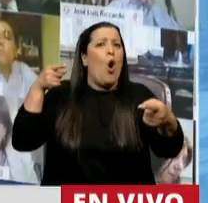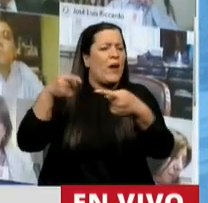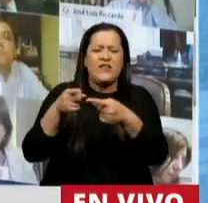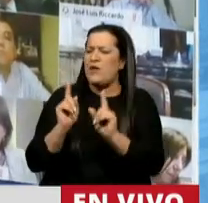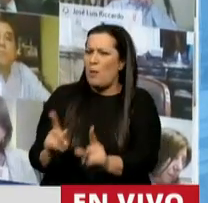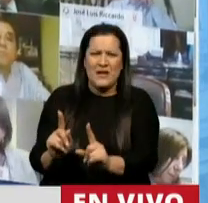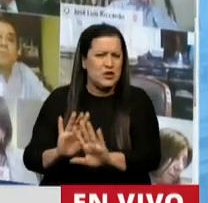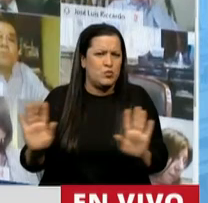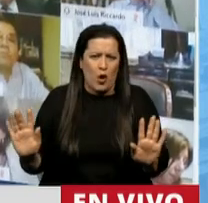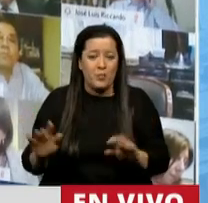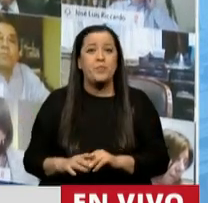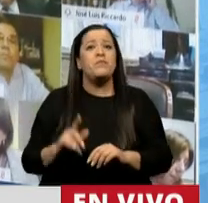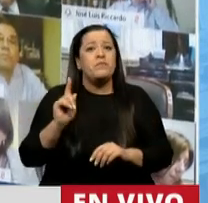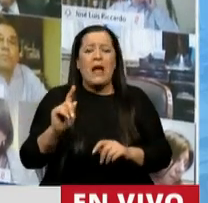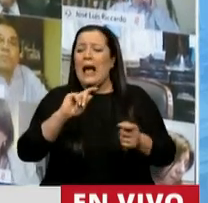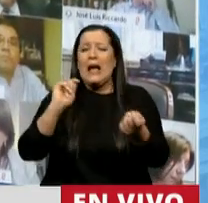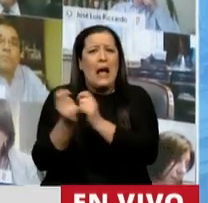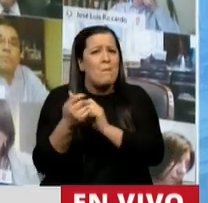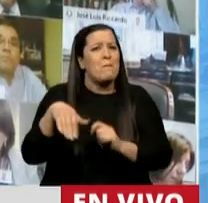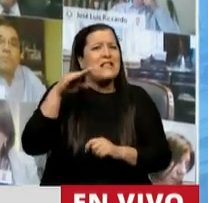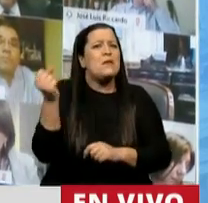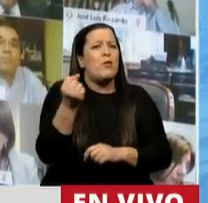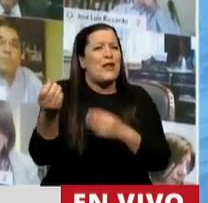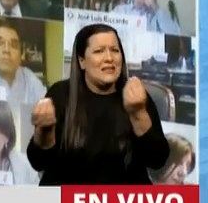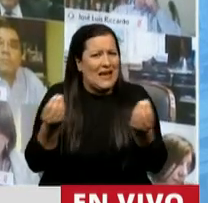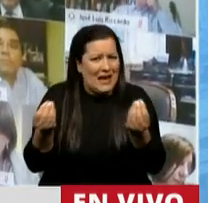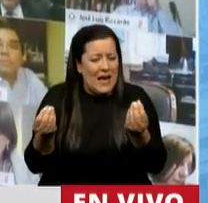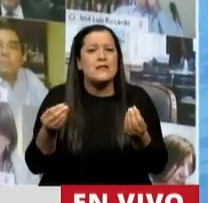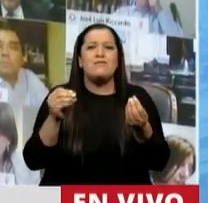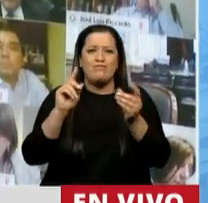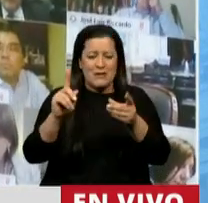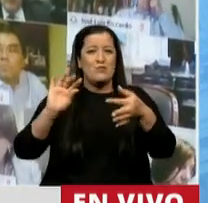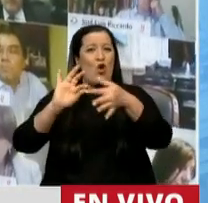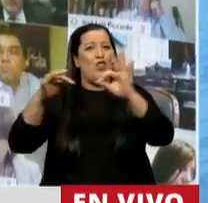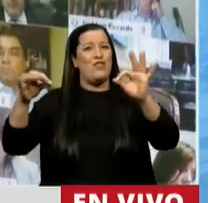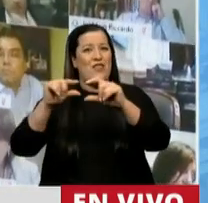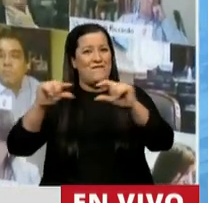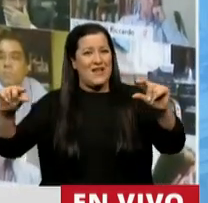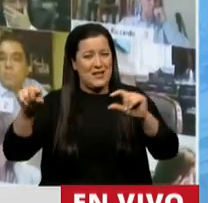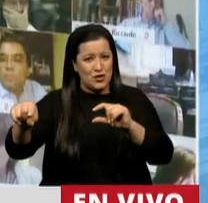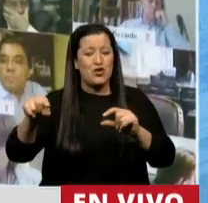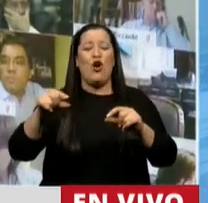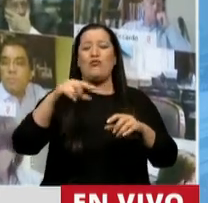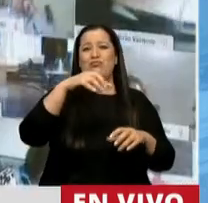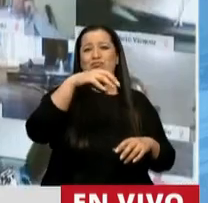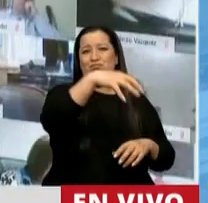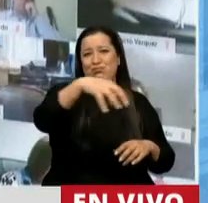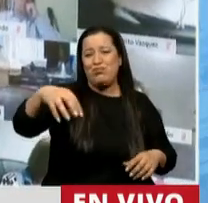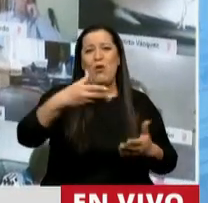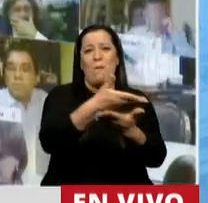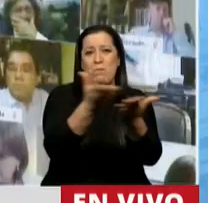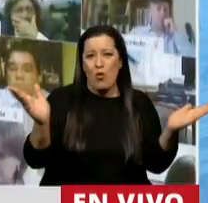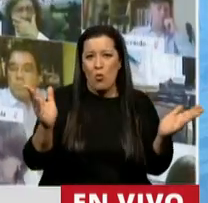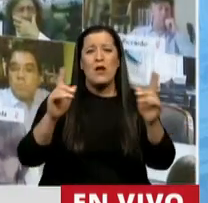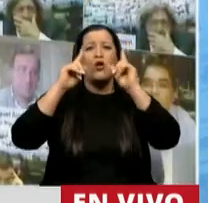y como cambio significativo destacar la definición de los organismos del sector público involucrados, los